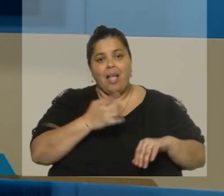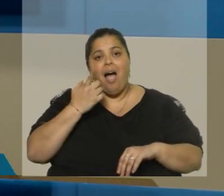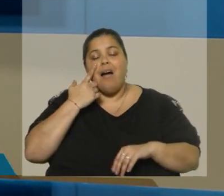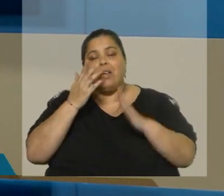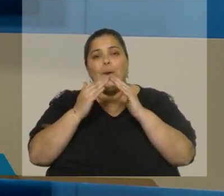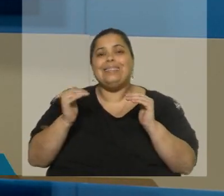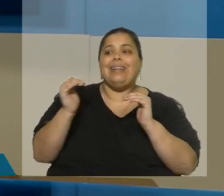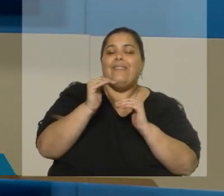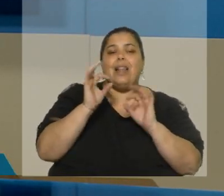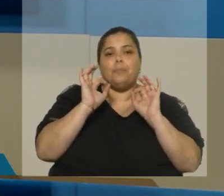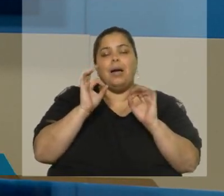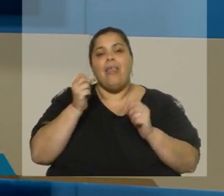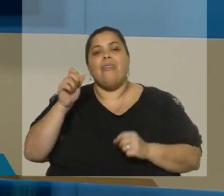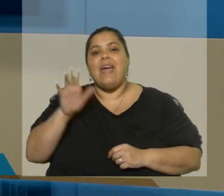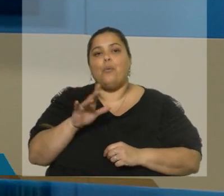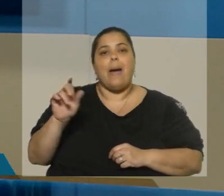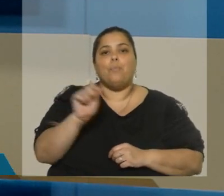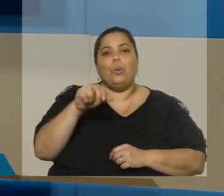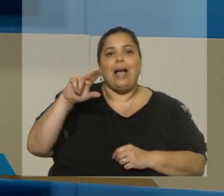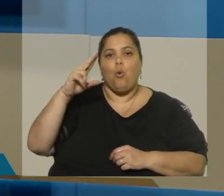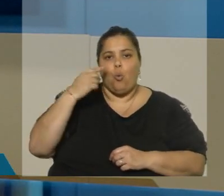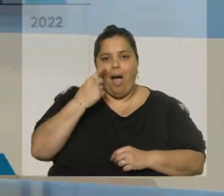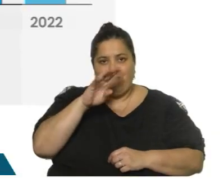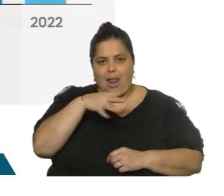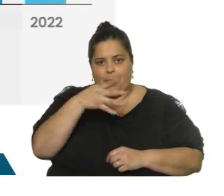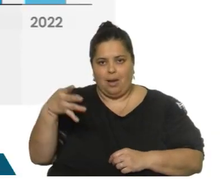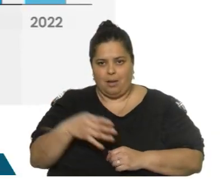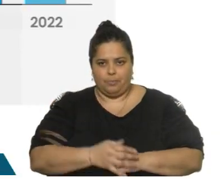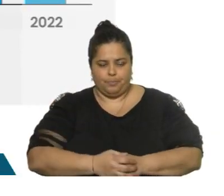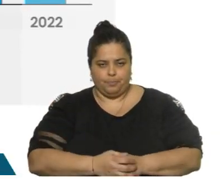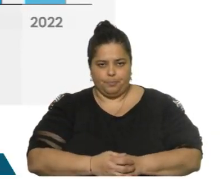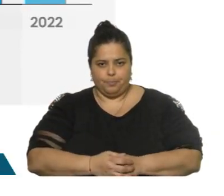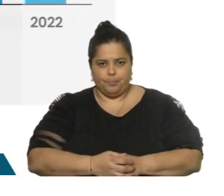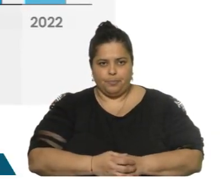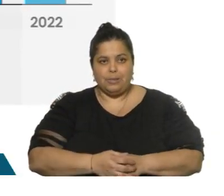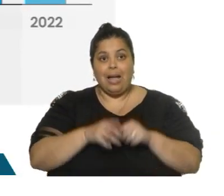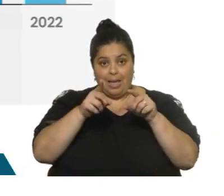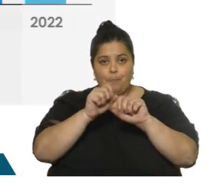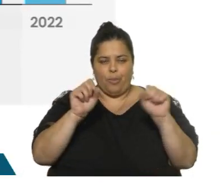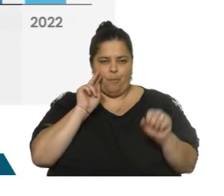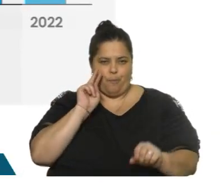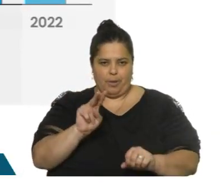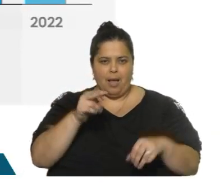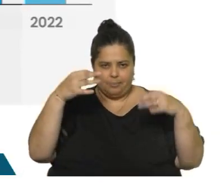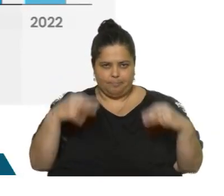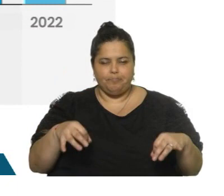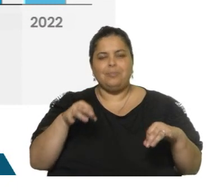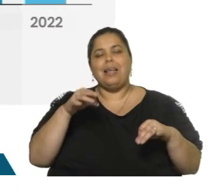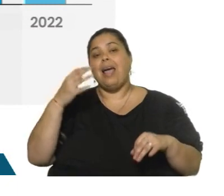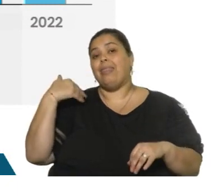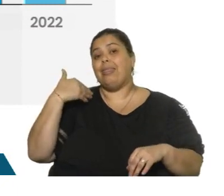de deuda pública que tiene hoy el país. La placa siguiente nos lo muestra. Acá podemos observar. Fíjense ustedes, desde